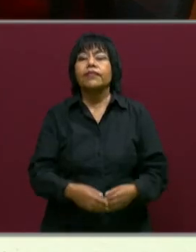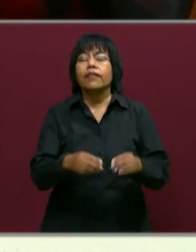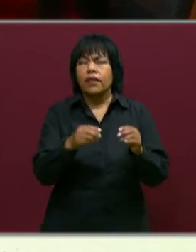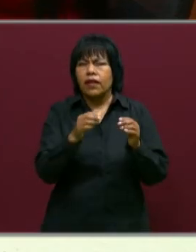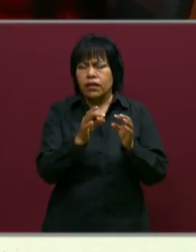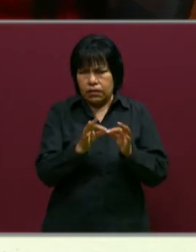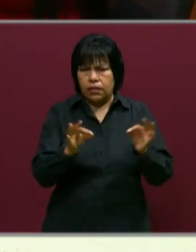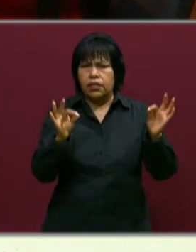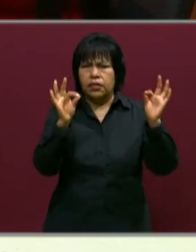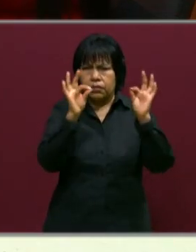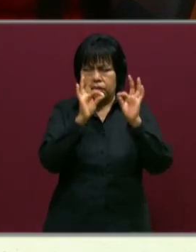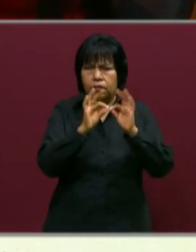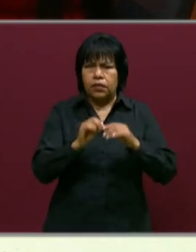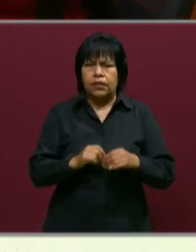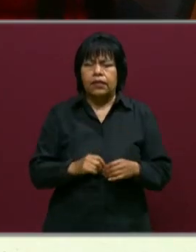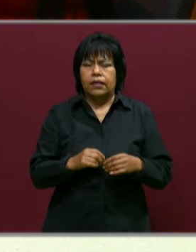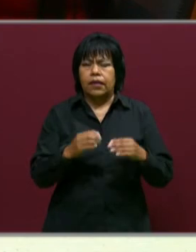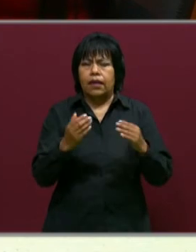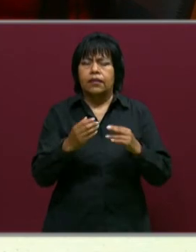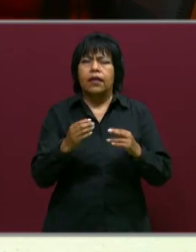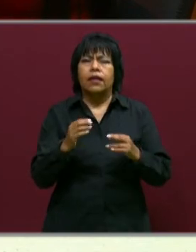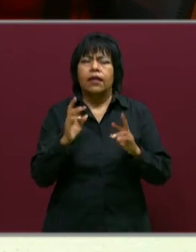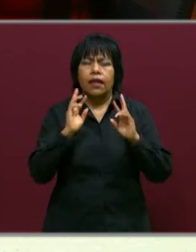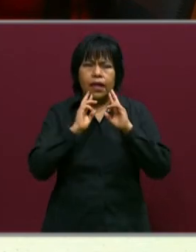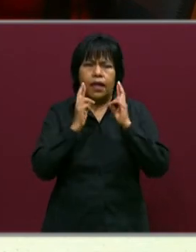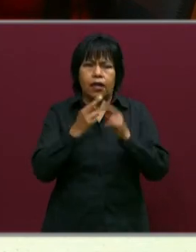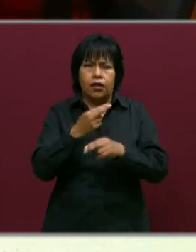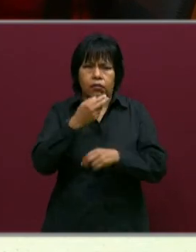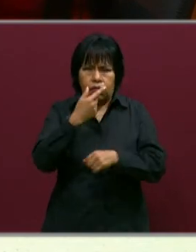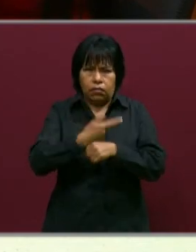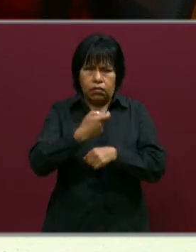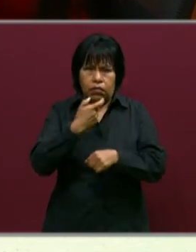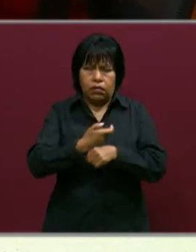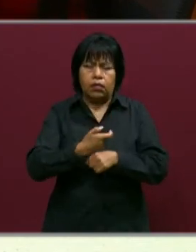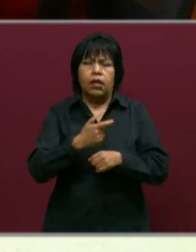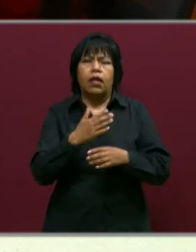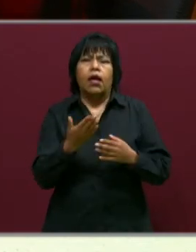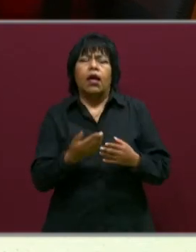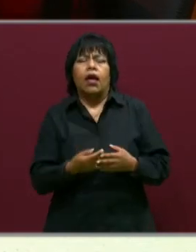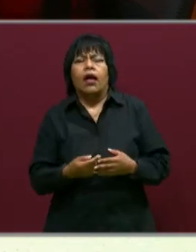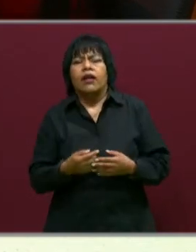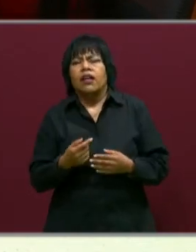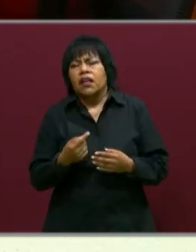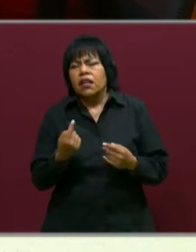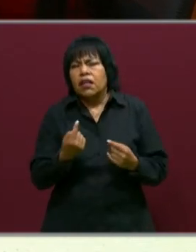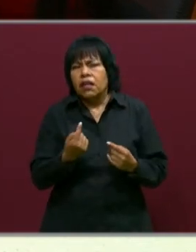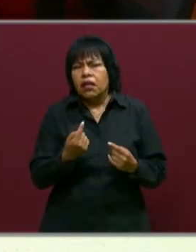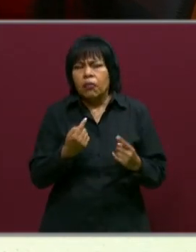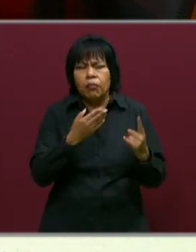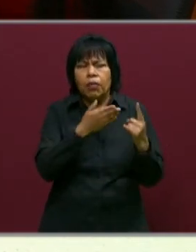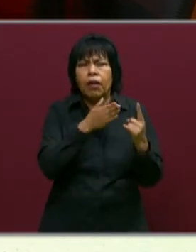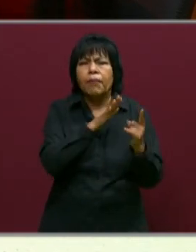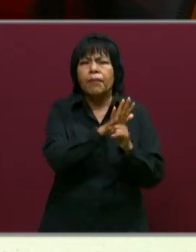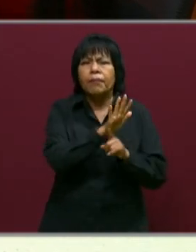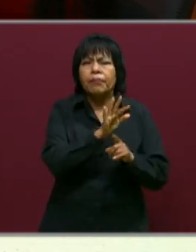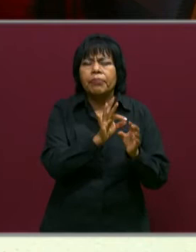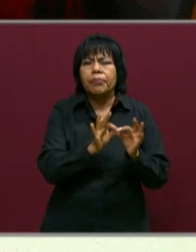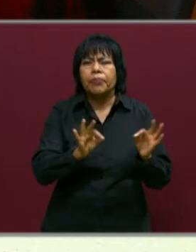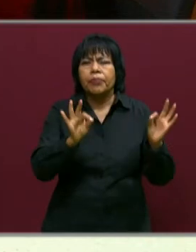dona, que se llevó a cabo en esta séptima sesión del Consejo Técnico Escolar fue justamente